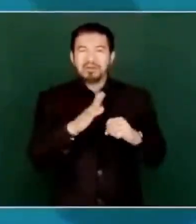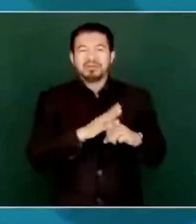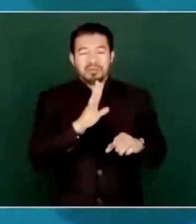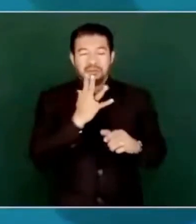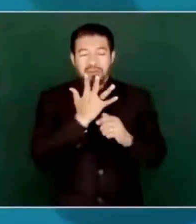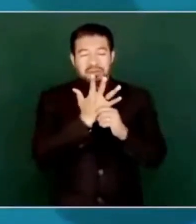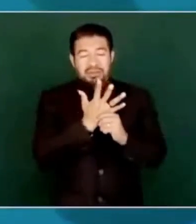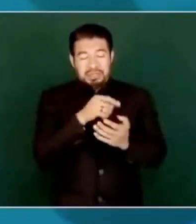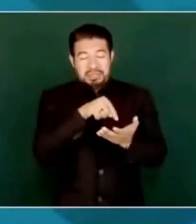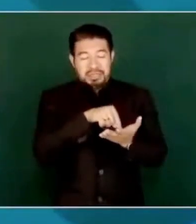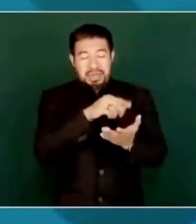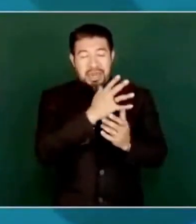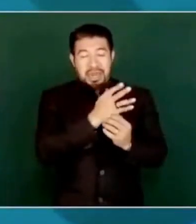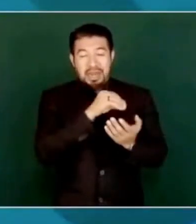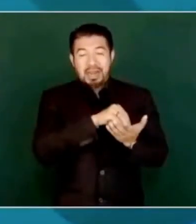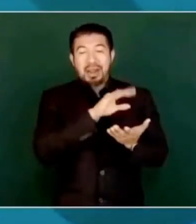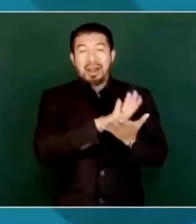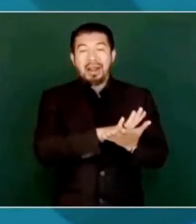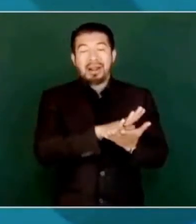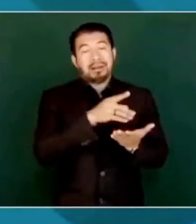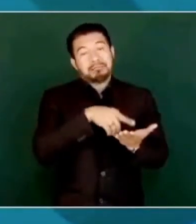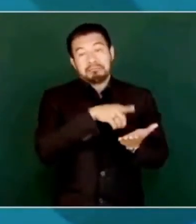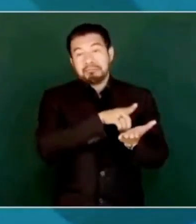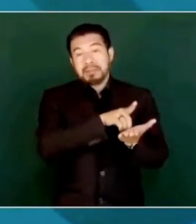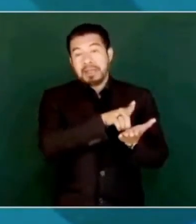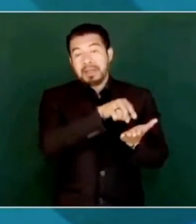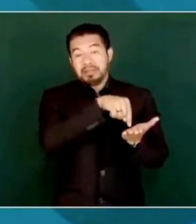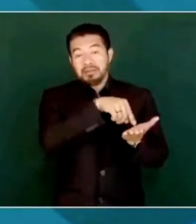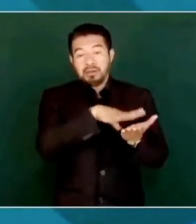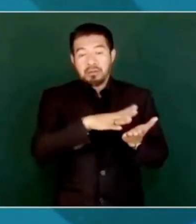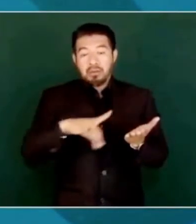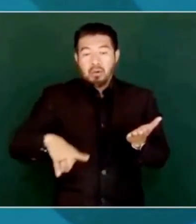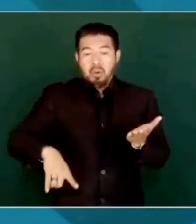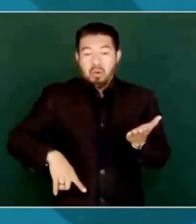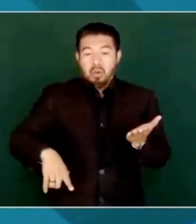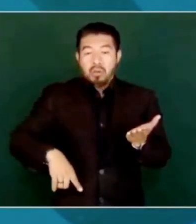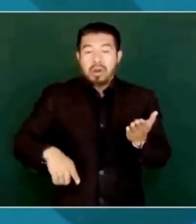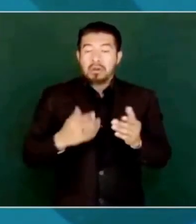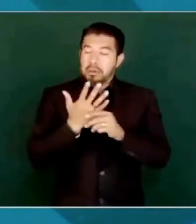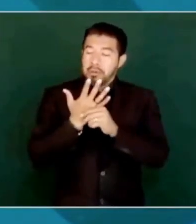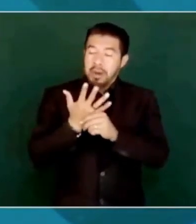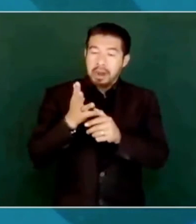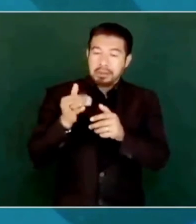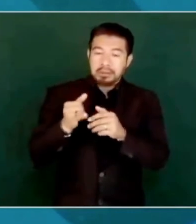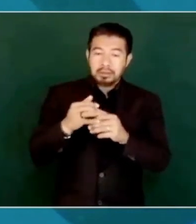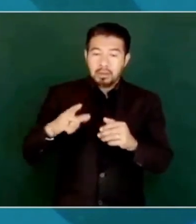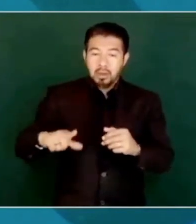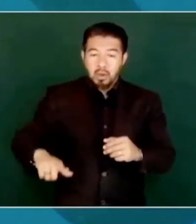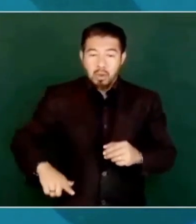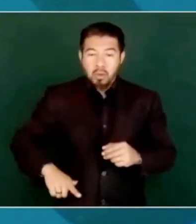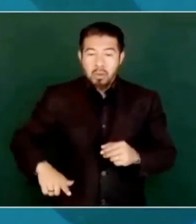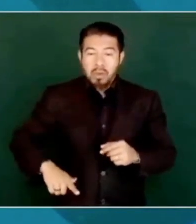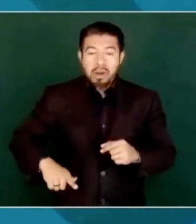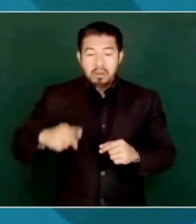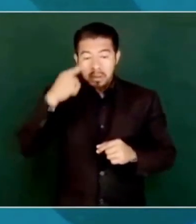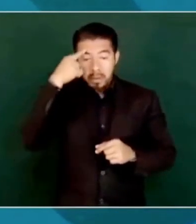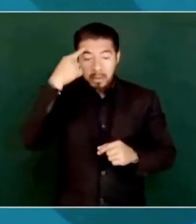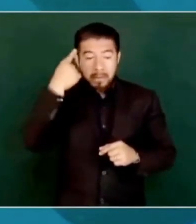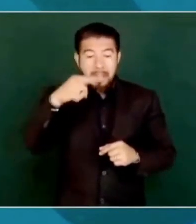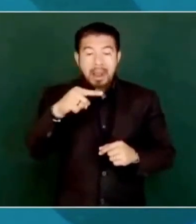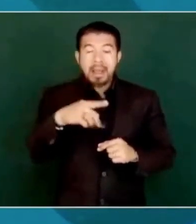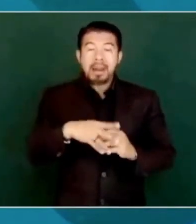está establecido, el derecho que tiene el gobierno que representa al pueblo para que